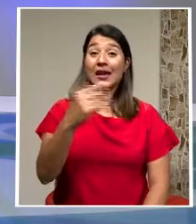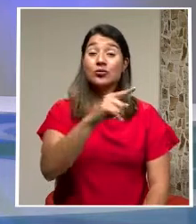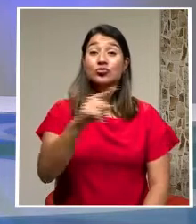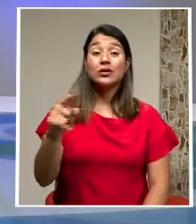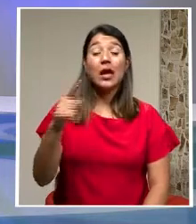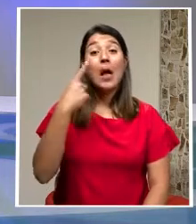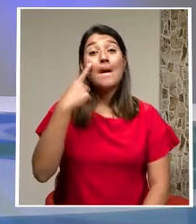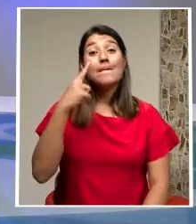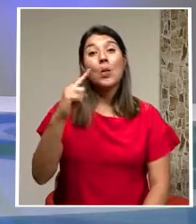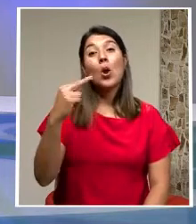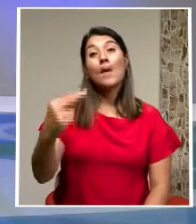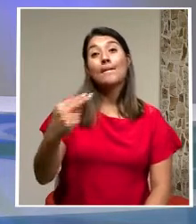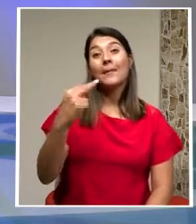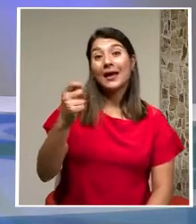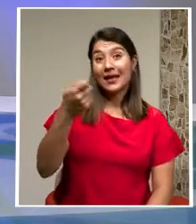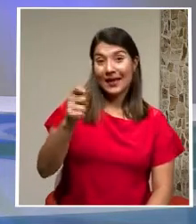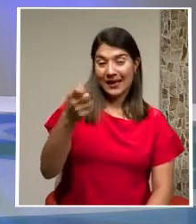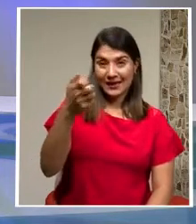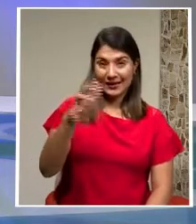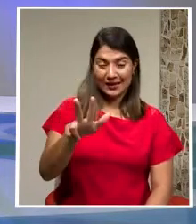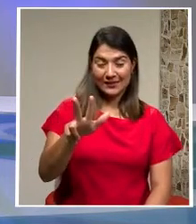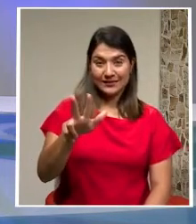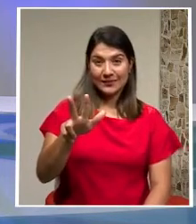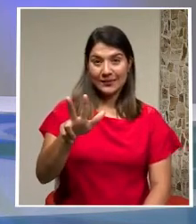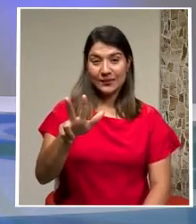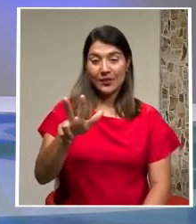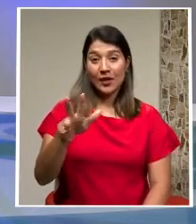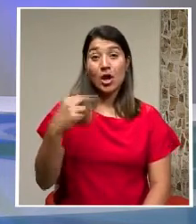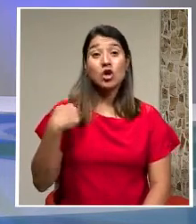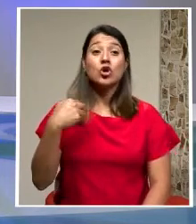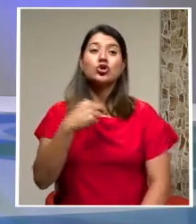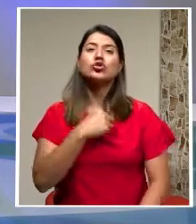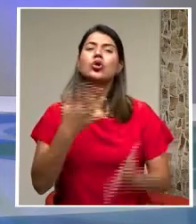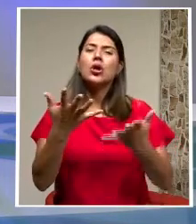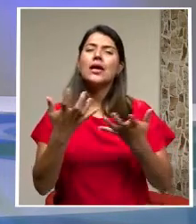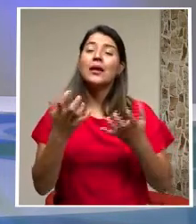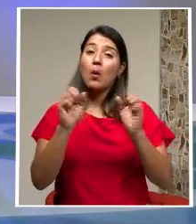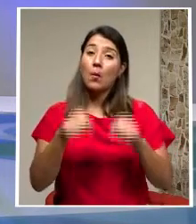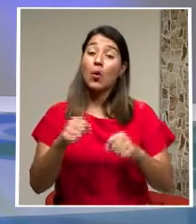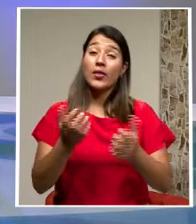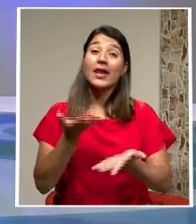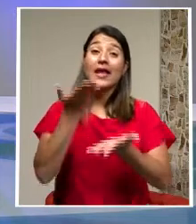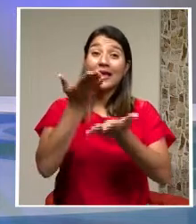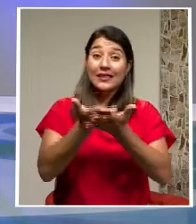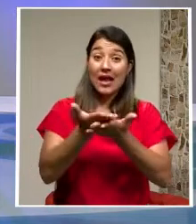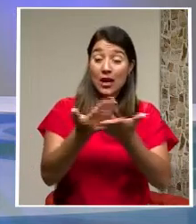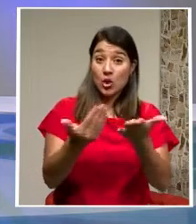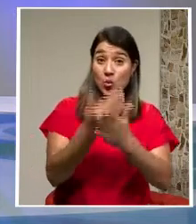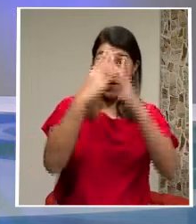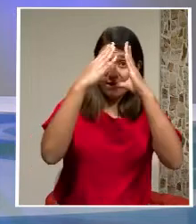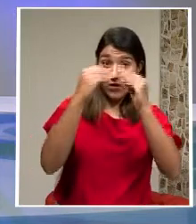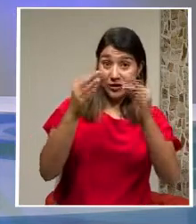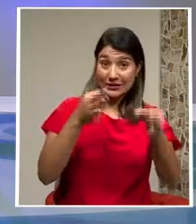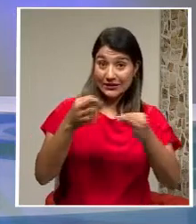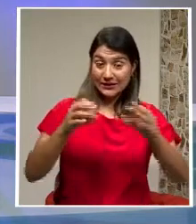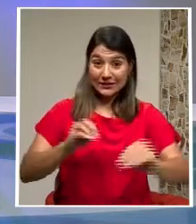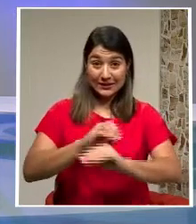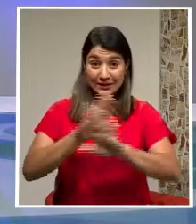Por informarse Con la señal De Canal 13 Apostamos Por ofrecerle Actualidad Y contexto